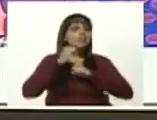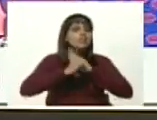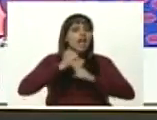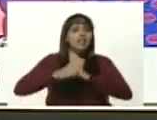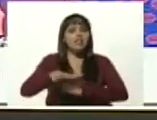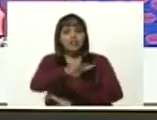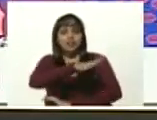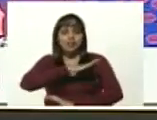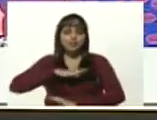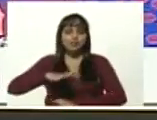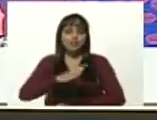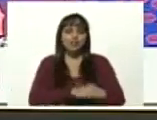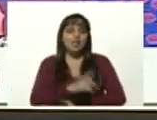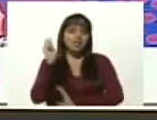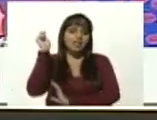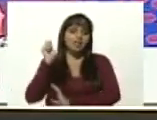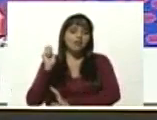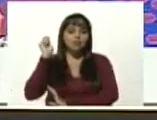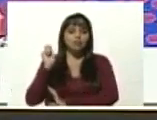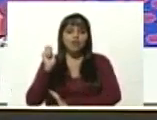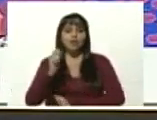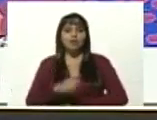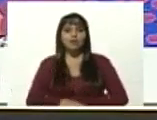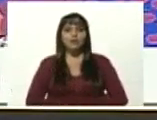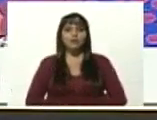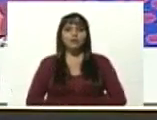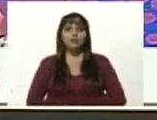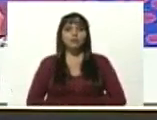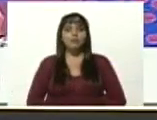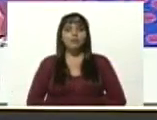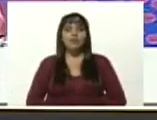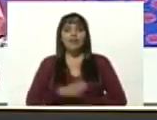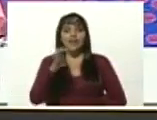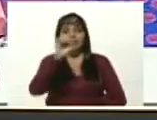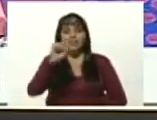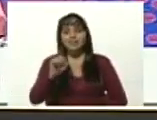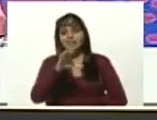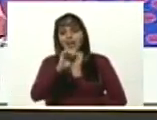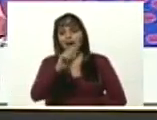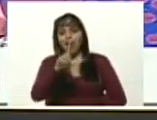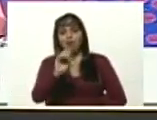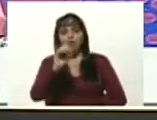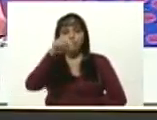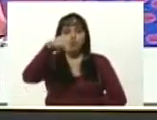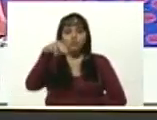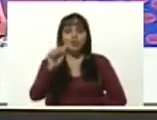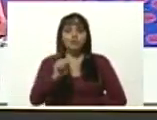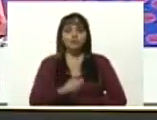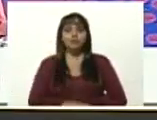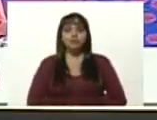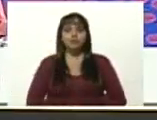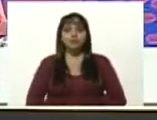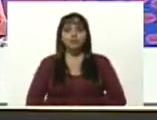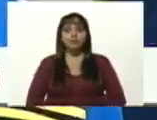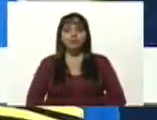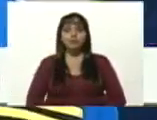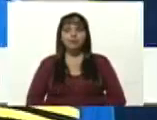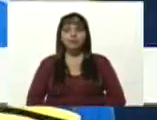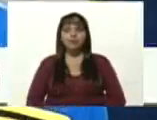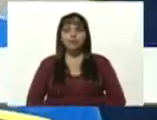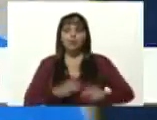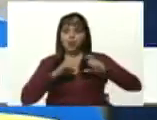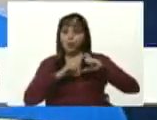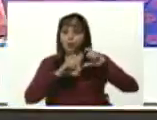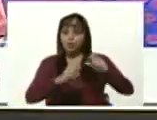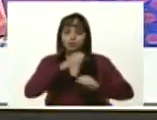el diputado Juan Francisco Escalona. Bueno, Corazón Llanero, te la